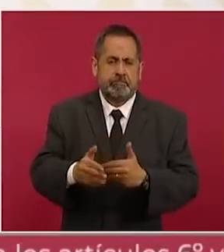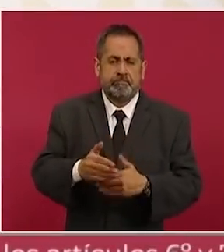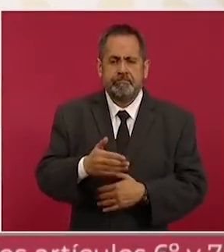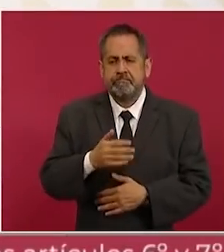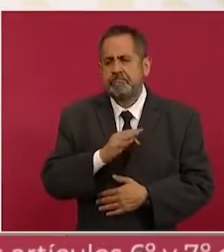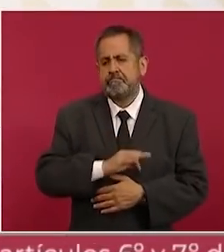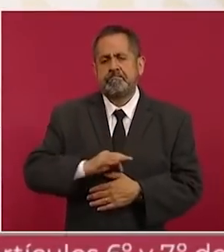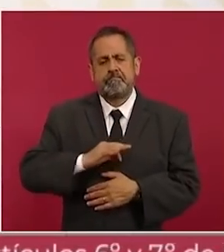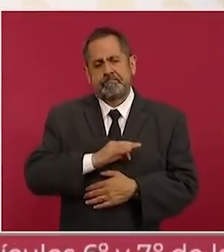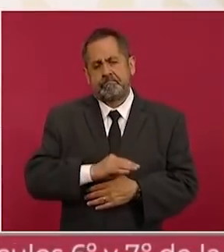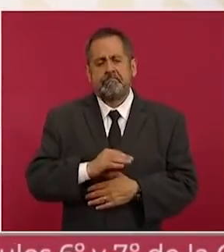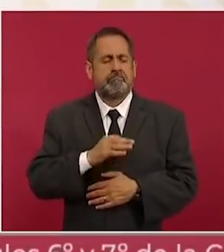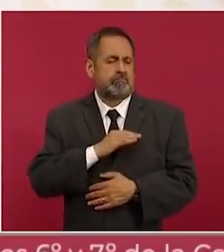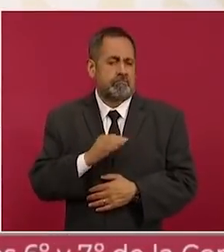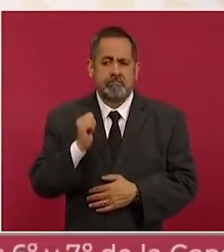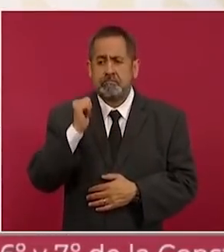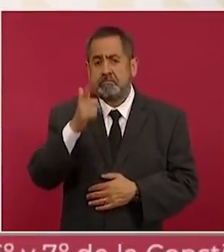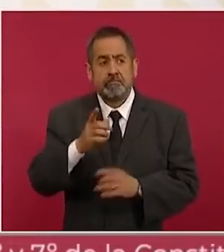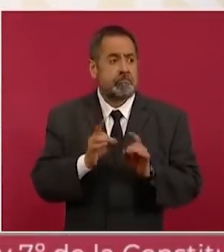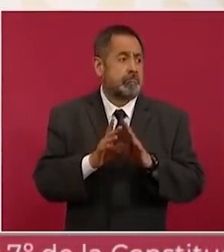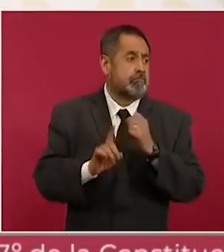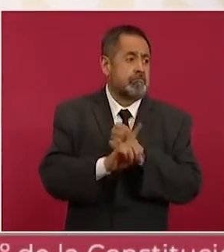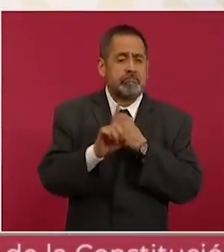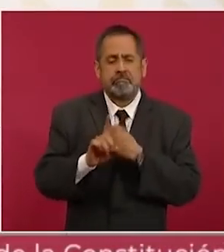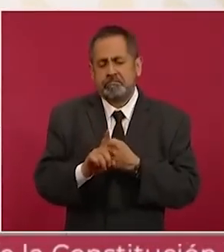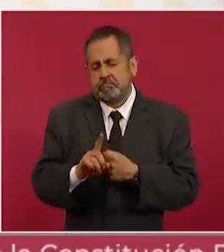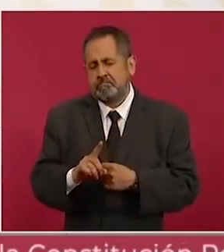muy feliz y enfrentar cualquier adversidad.